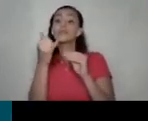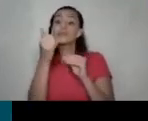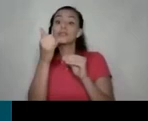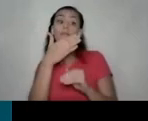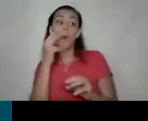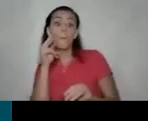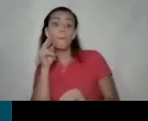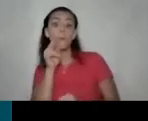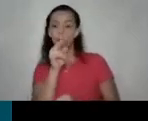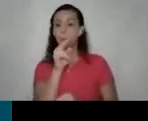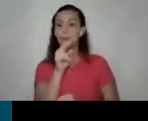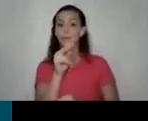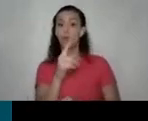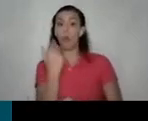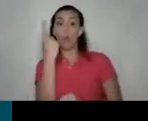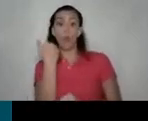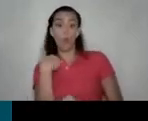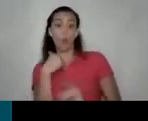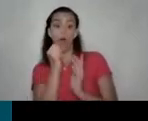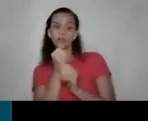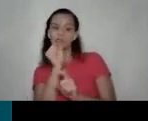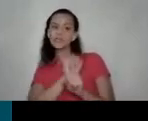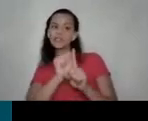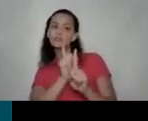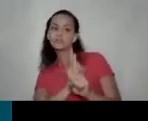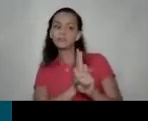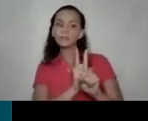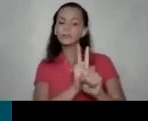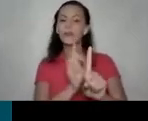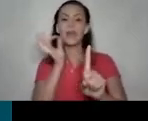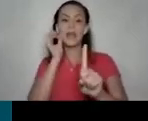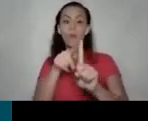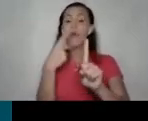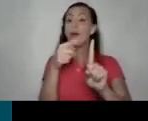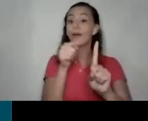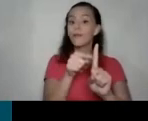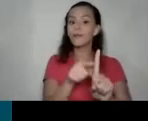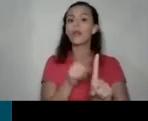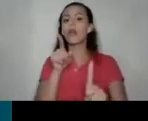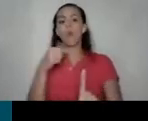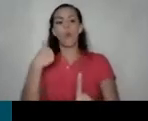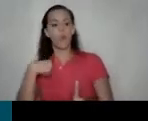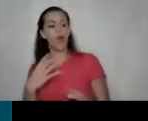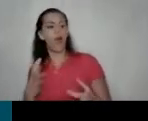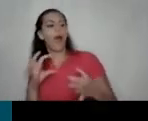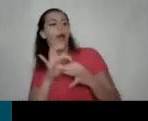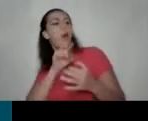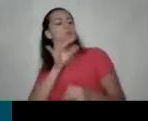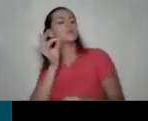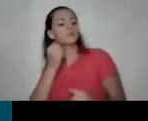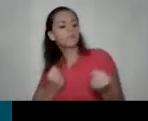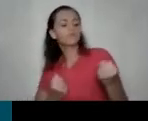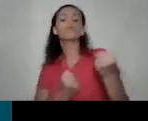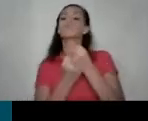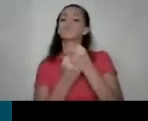haciendo la situación y que esa mujer está en riesgo sea usted aliado de esa mujer y acompáñala para que no corra